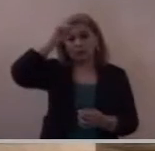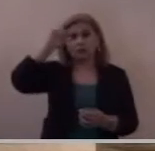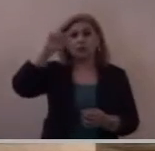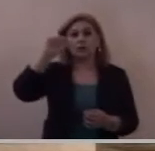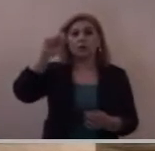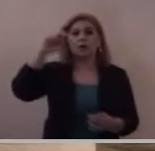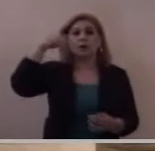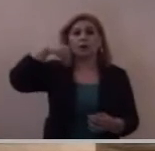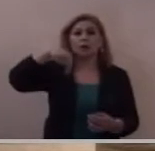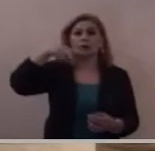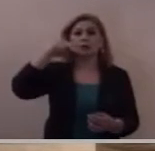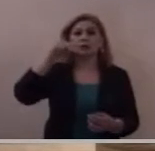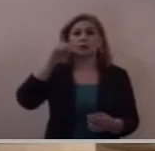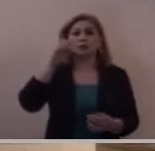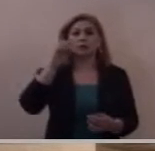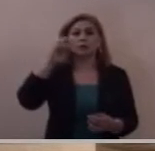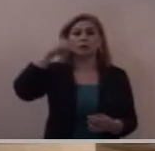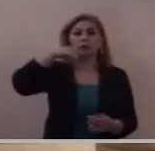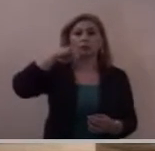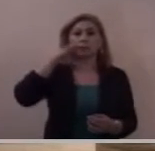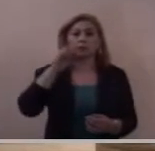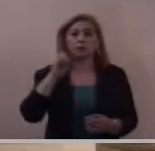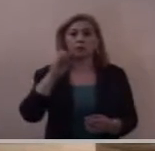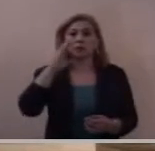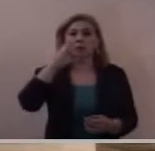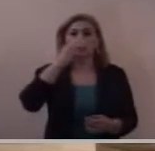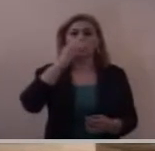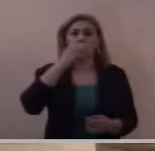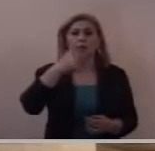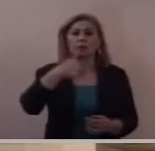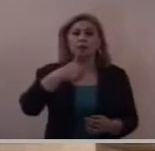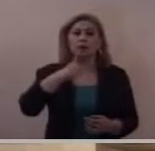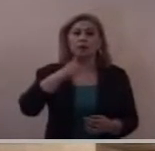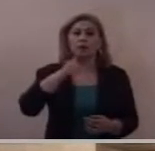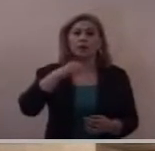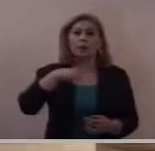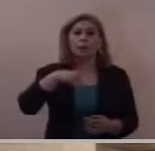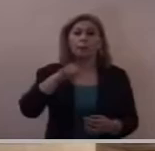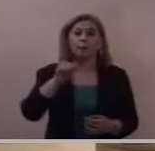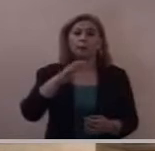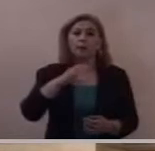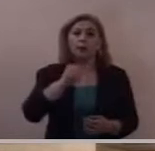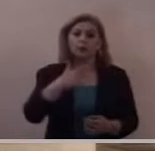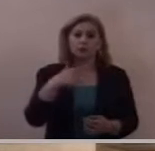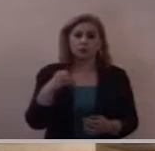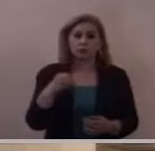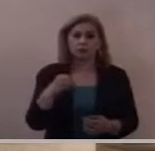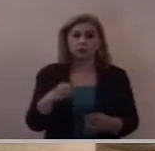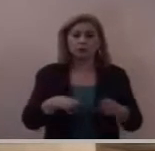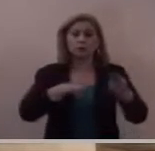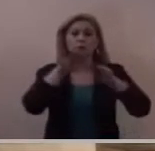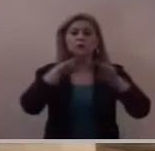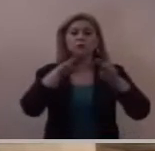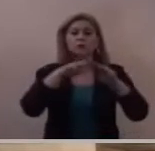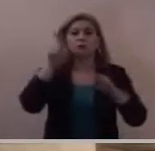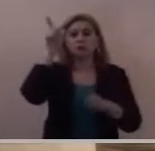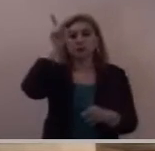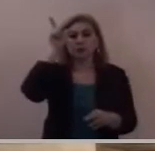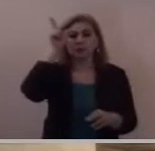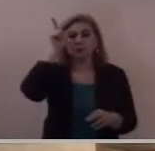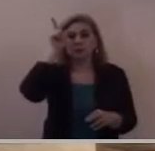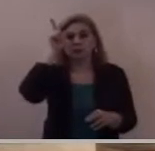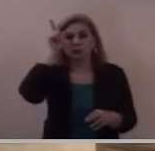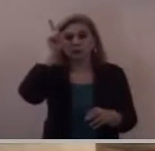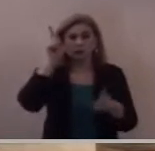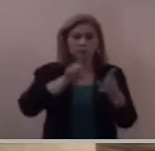que está concelebrando conmigo misionero de Guadalupe que está por regresar de misionero